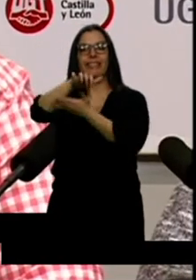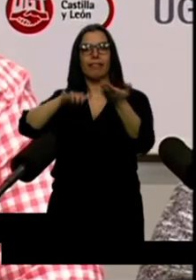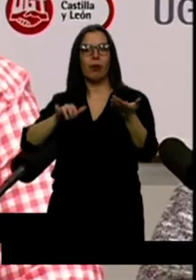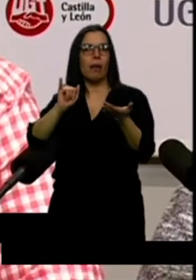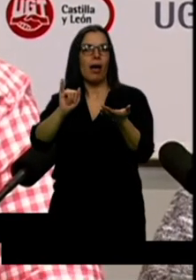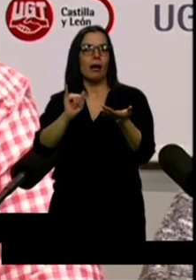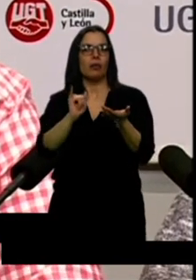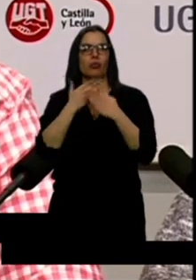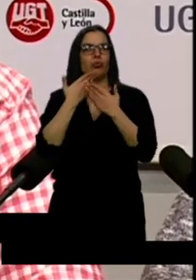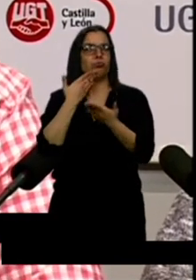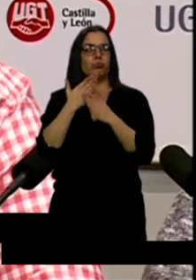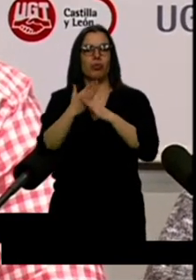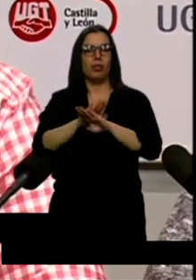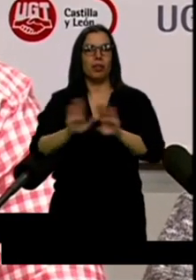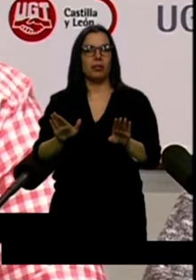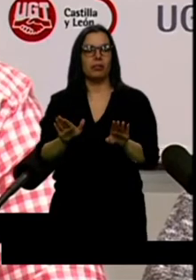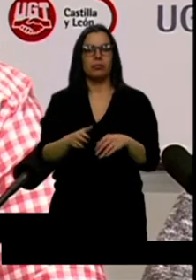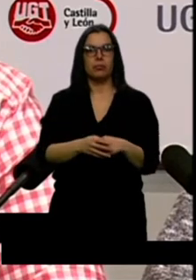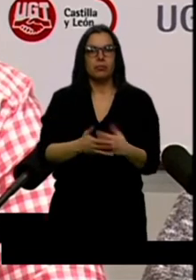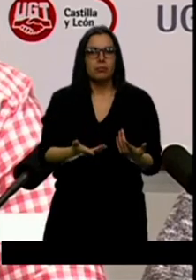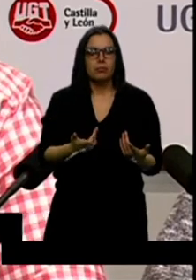tiene estudios sanitarios que dé una medicación?